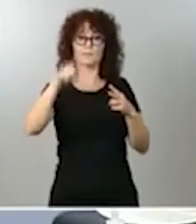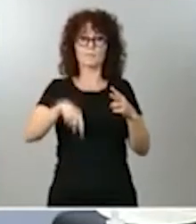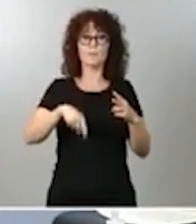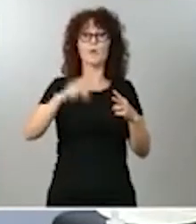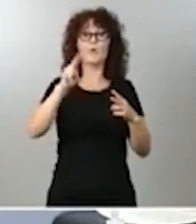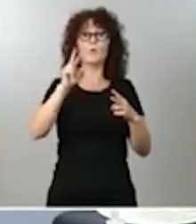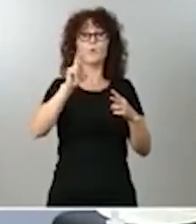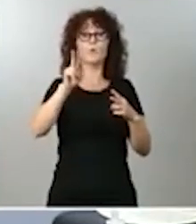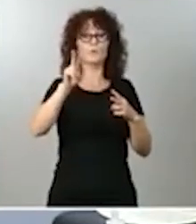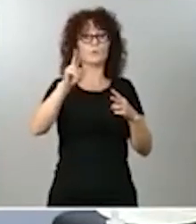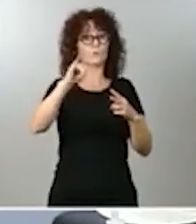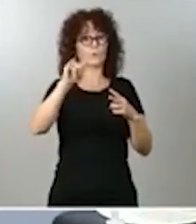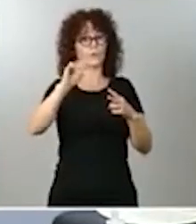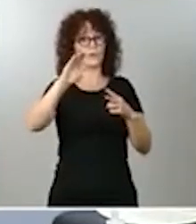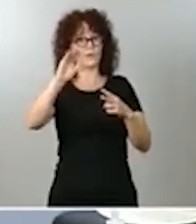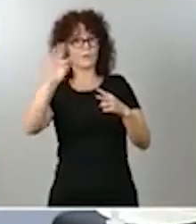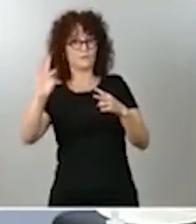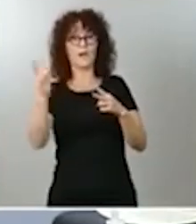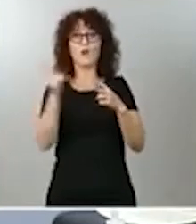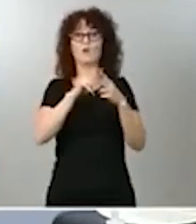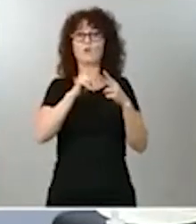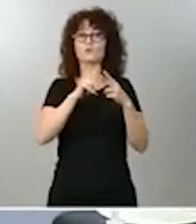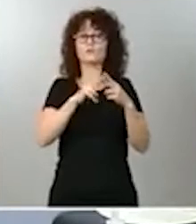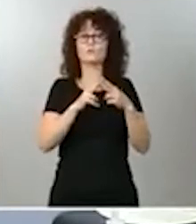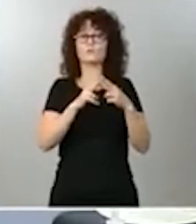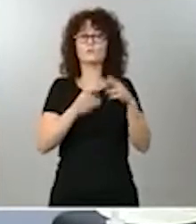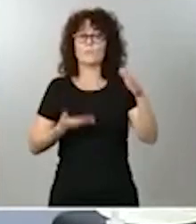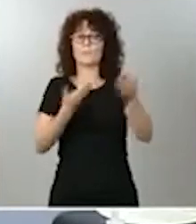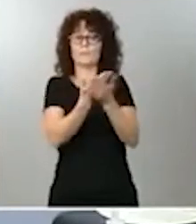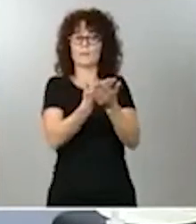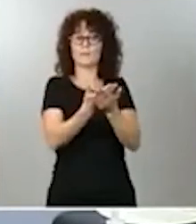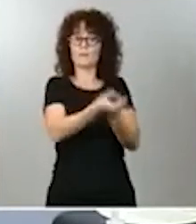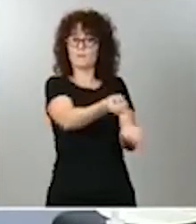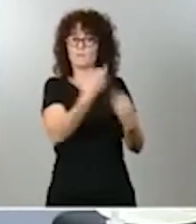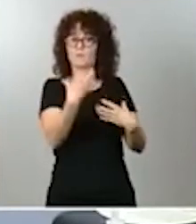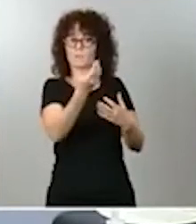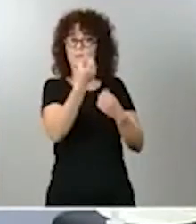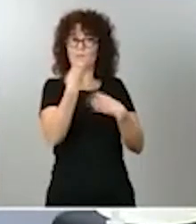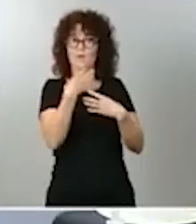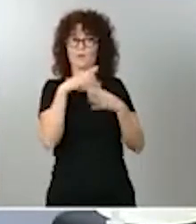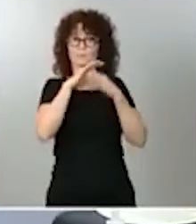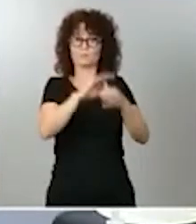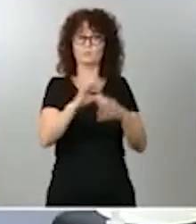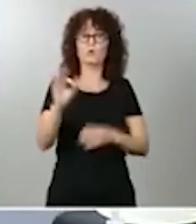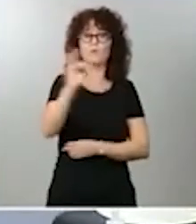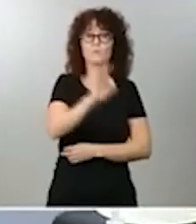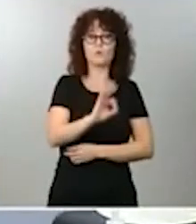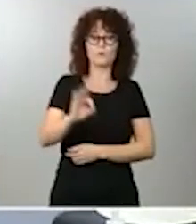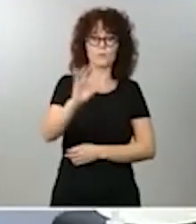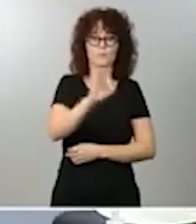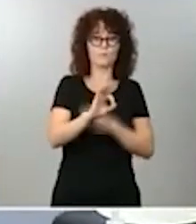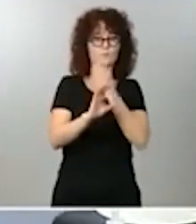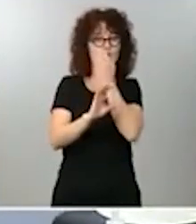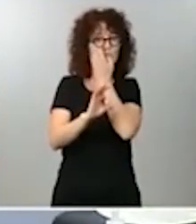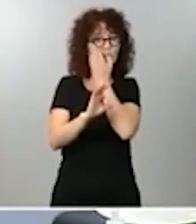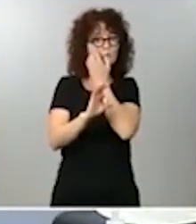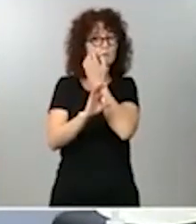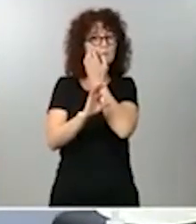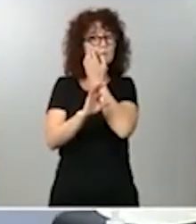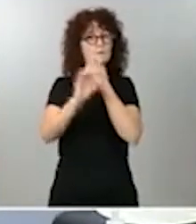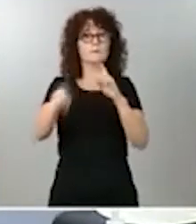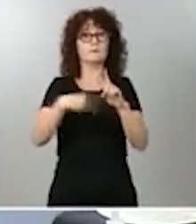pedían información relativa a Podemos y que, además, en los medios de comunicación para los que